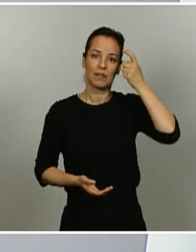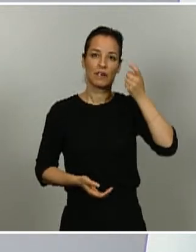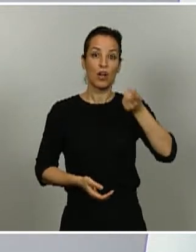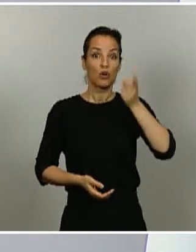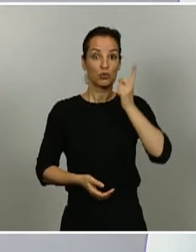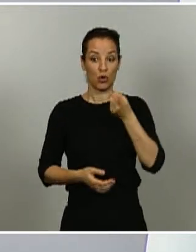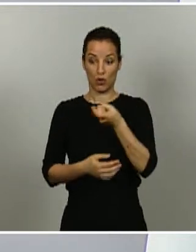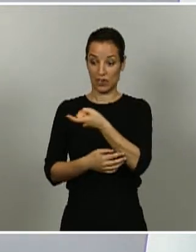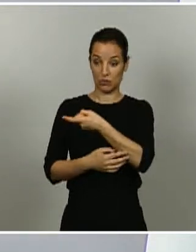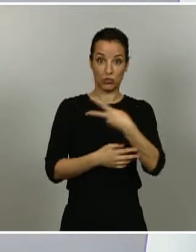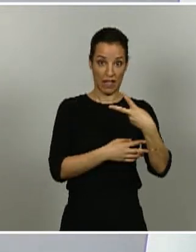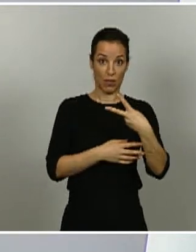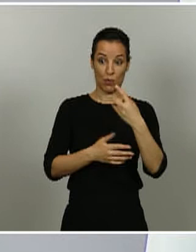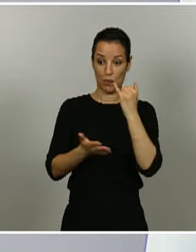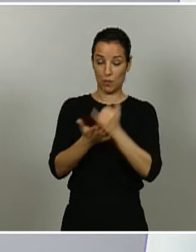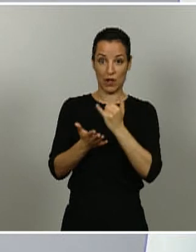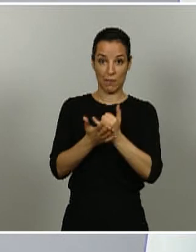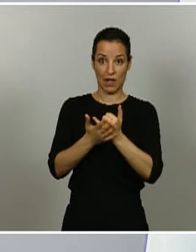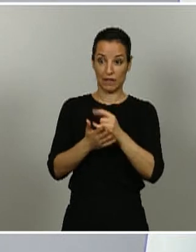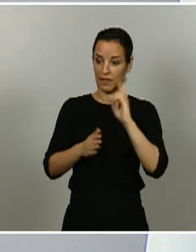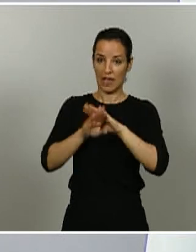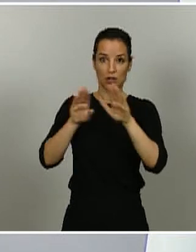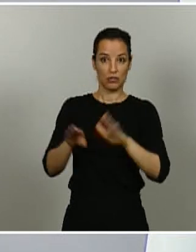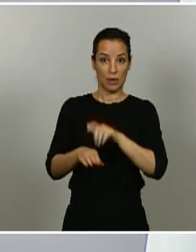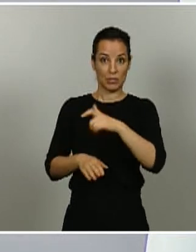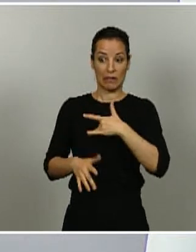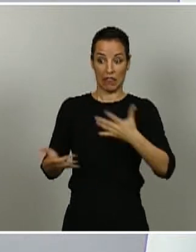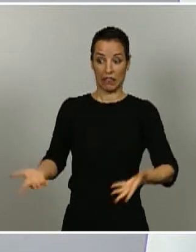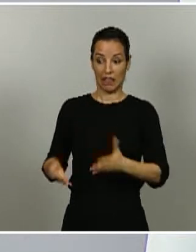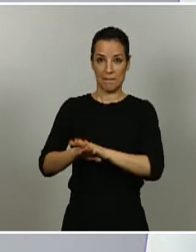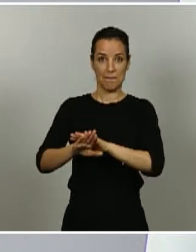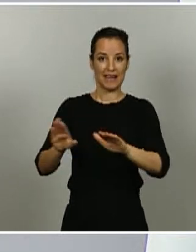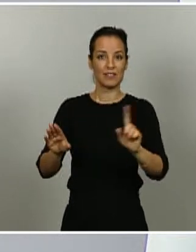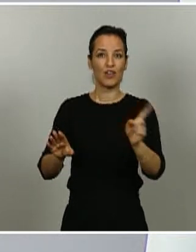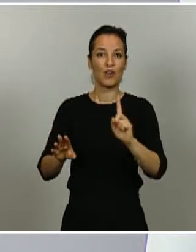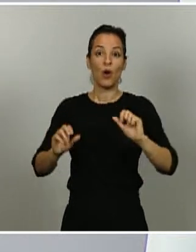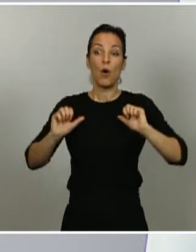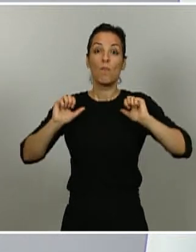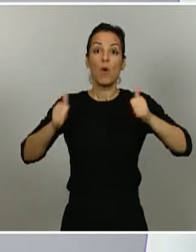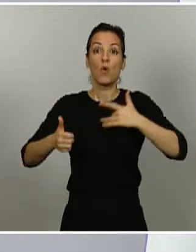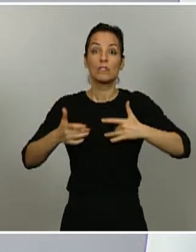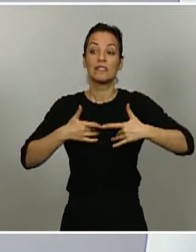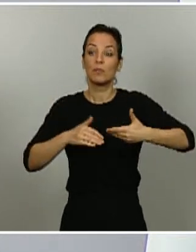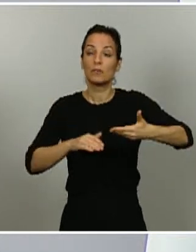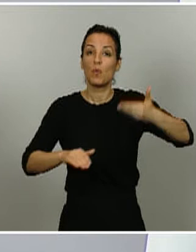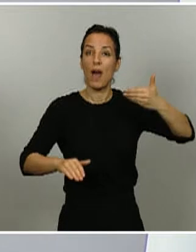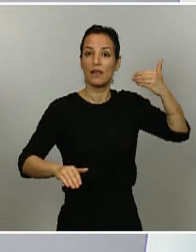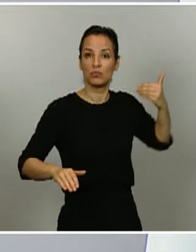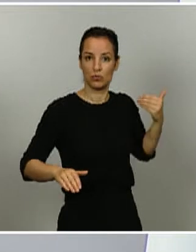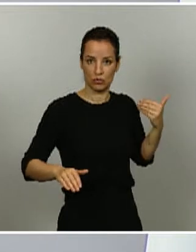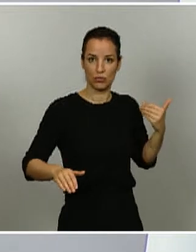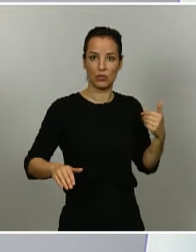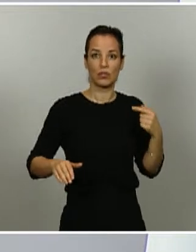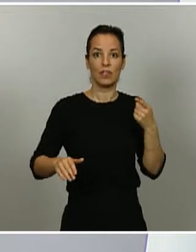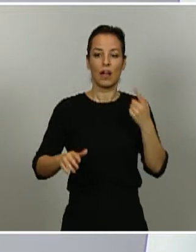de esta prueba diagnóstica que se hace a estas personas sino en qué momento empezaron a tener síntomas y por tanto cómo tienen que computarse estos